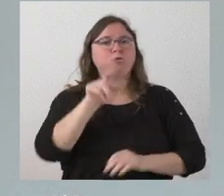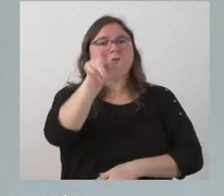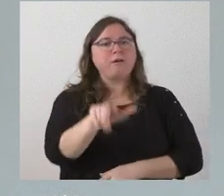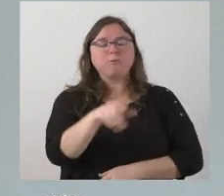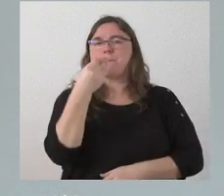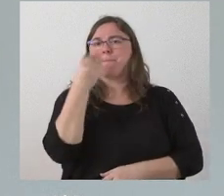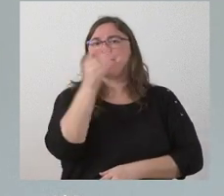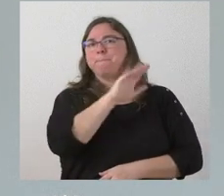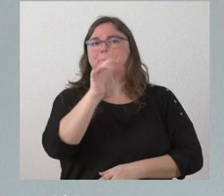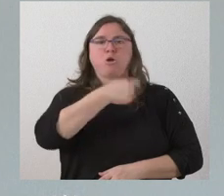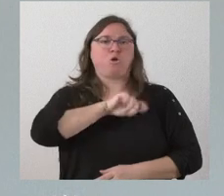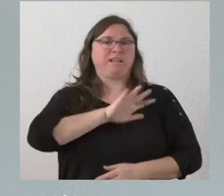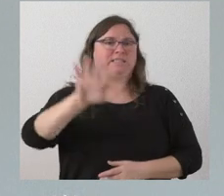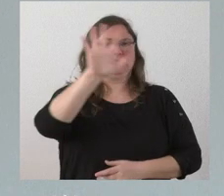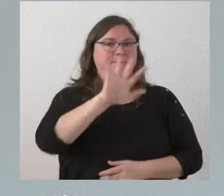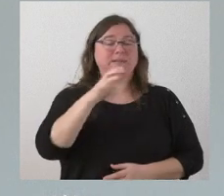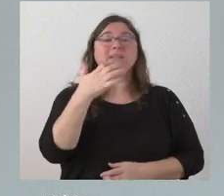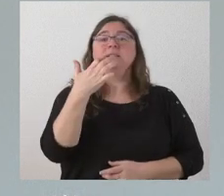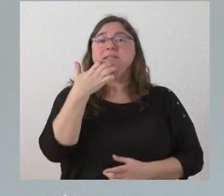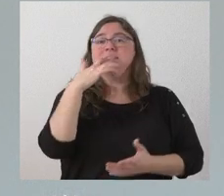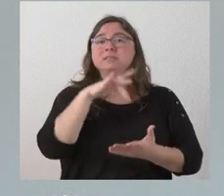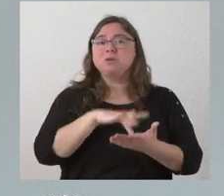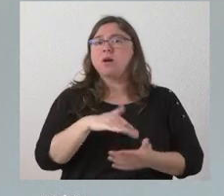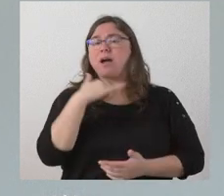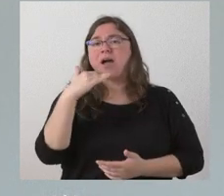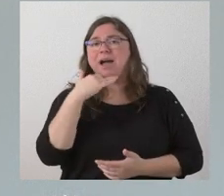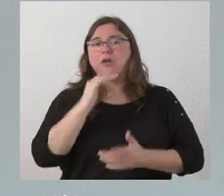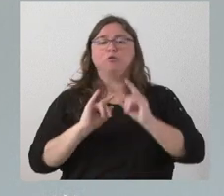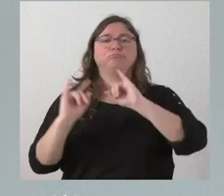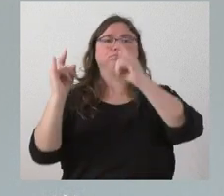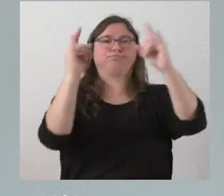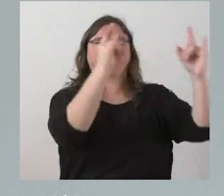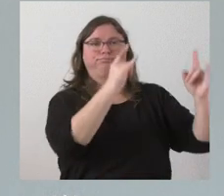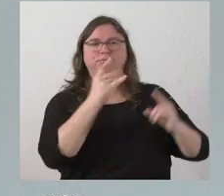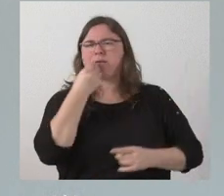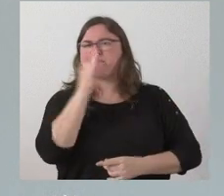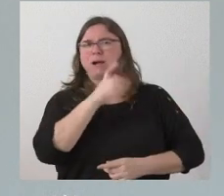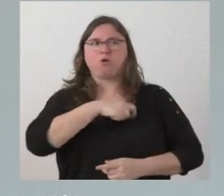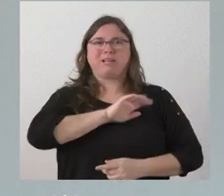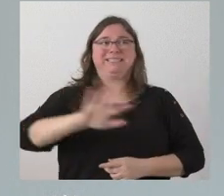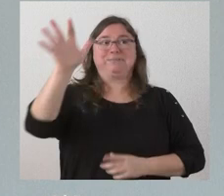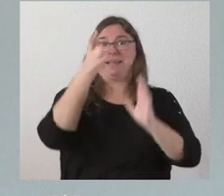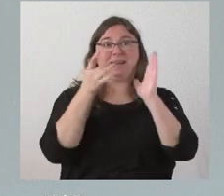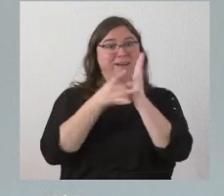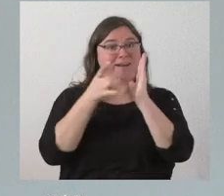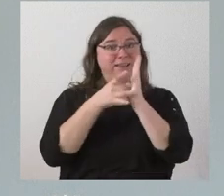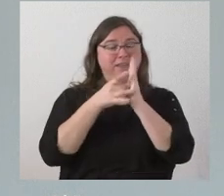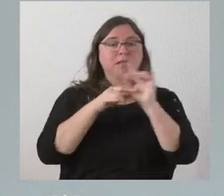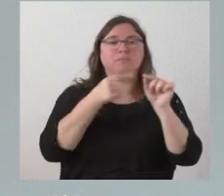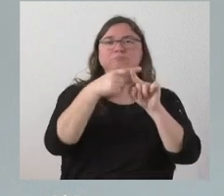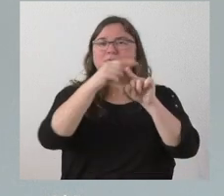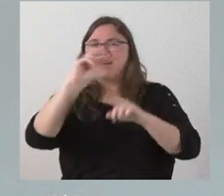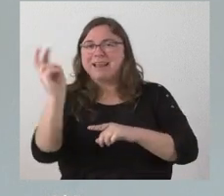los mejores de España y que si tenemos una masa forestal que es la mejor de España en términos de calidad en términos de diversidad